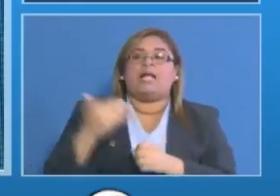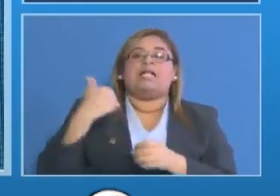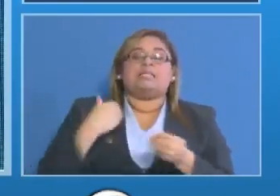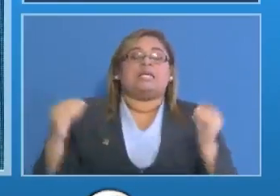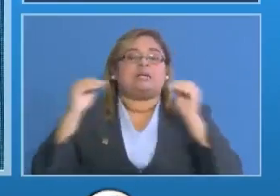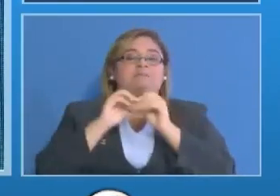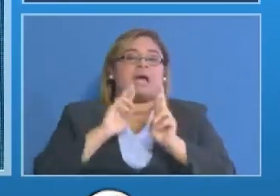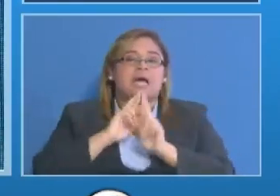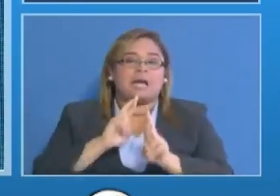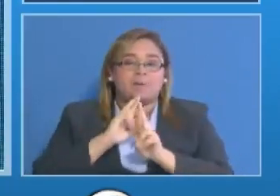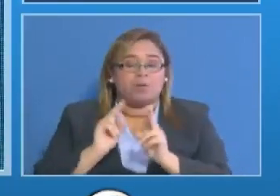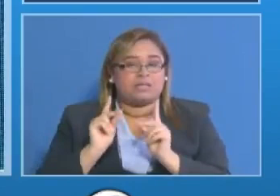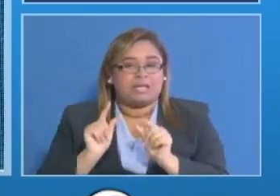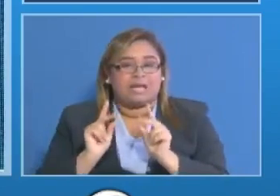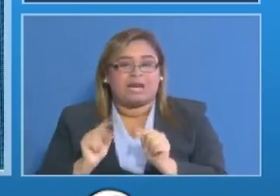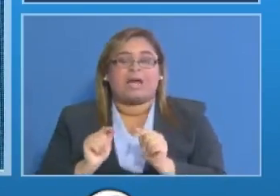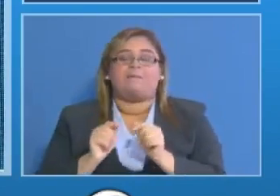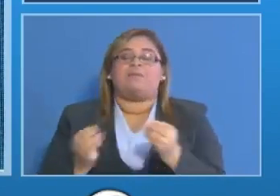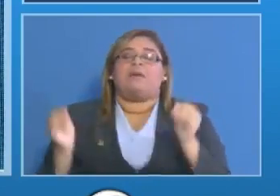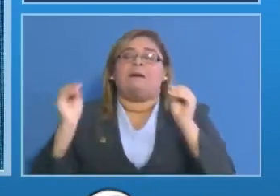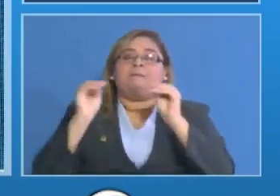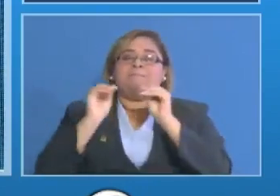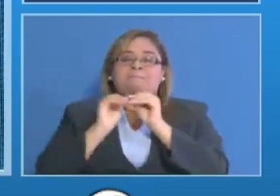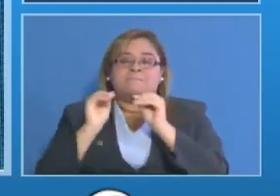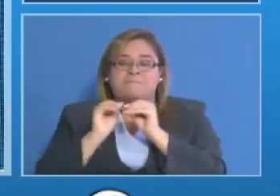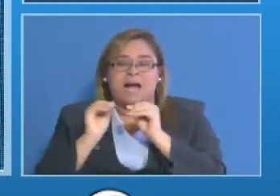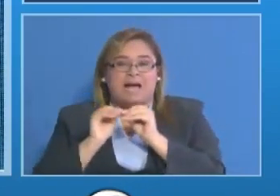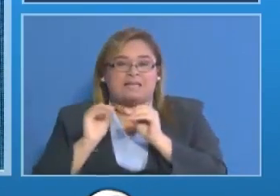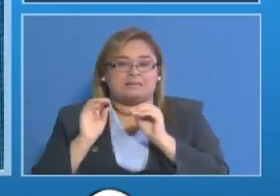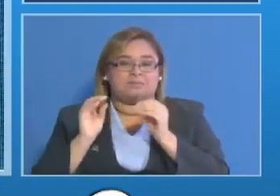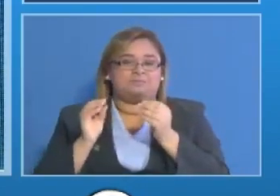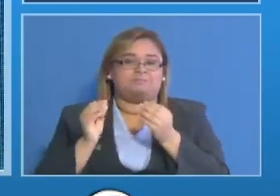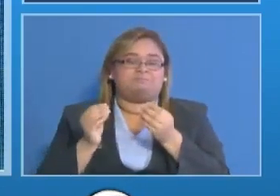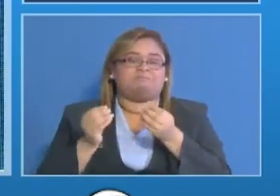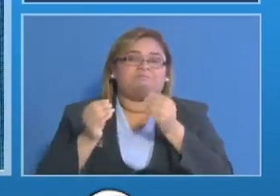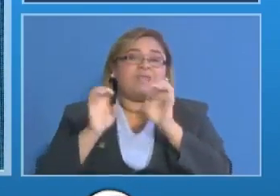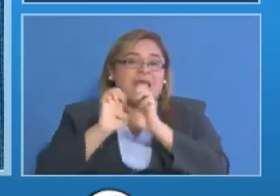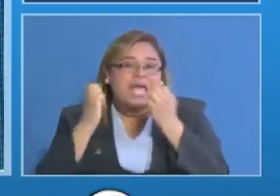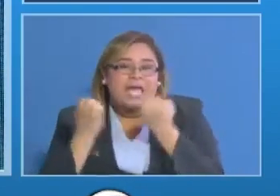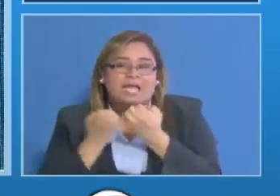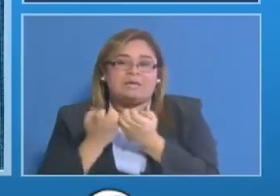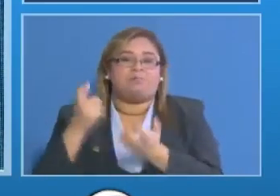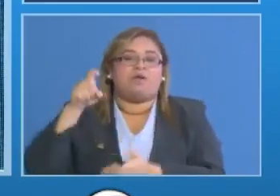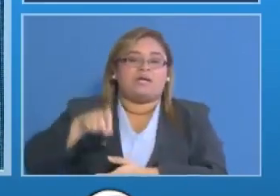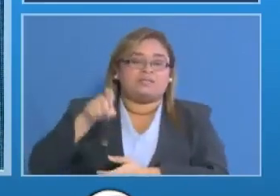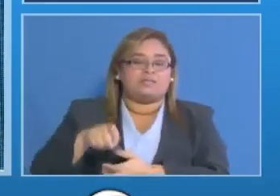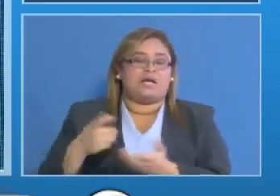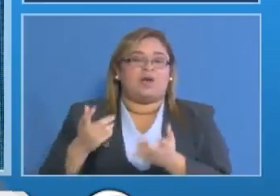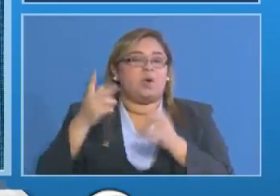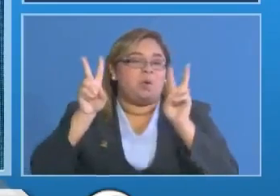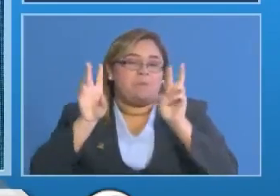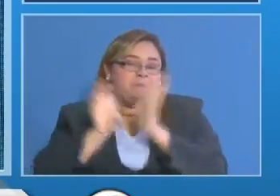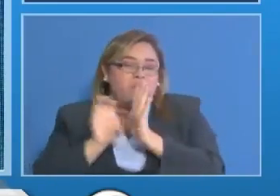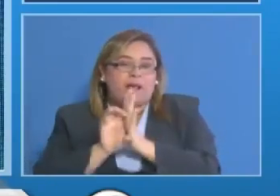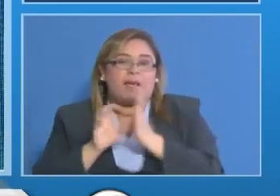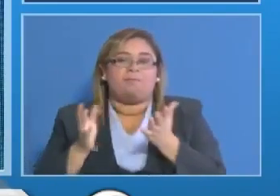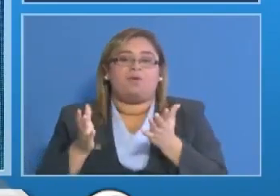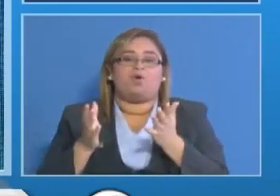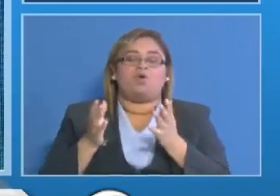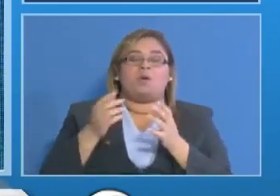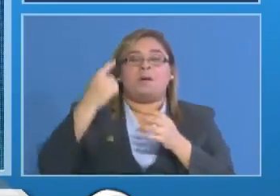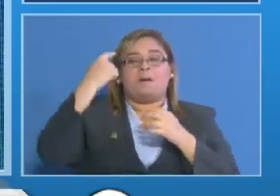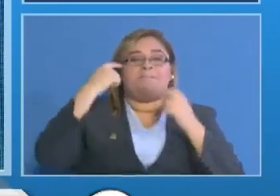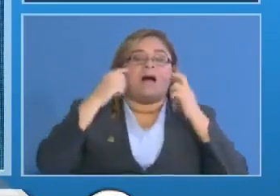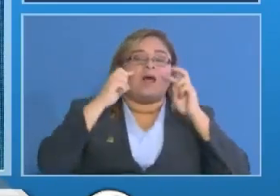rápida mayor cantidad de insumos necesarios como son los reactivos para